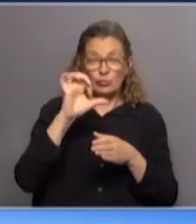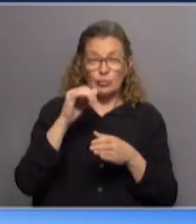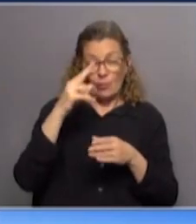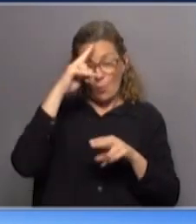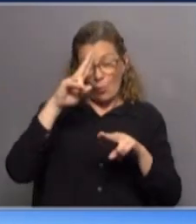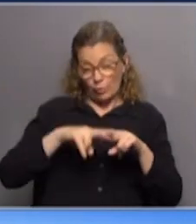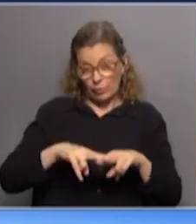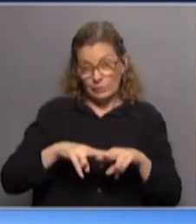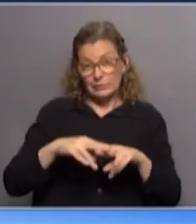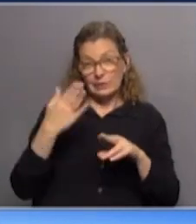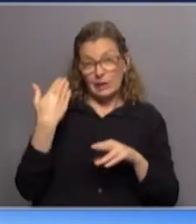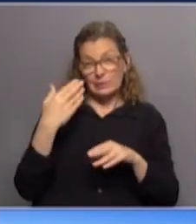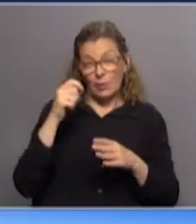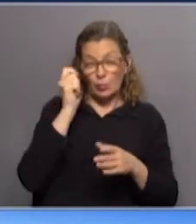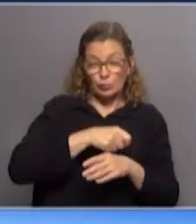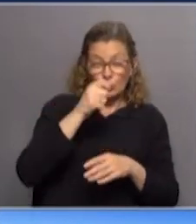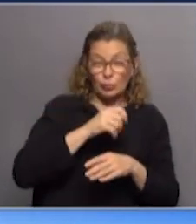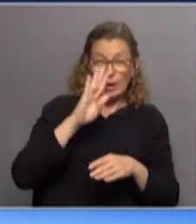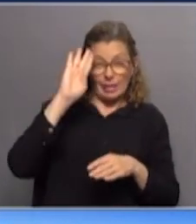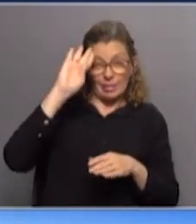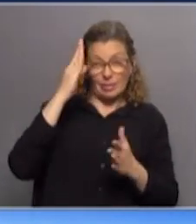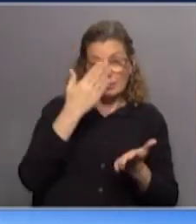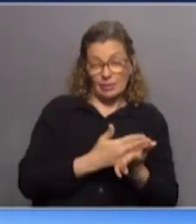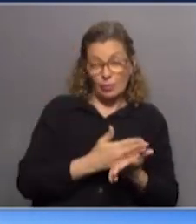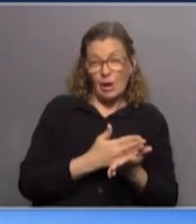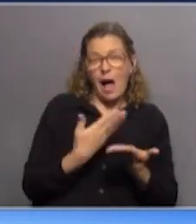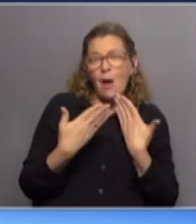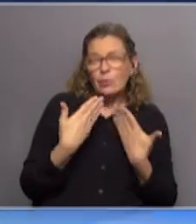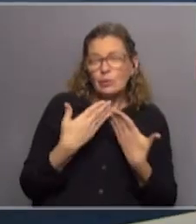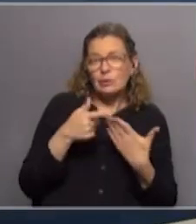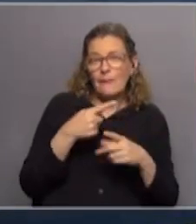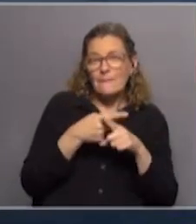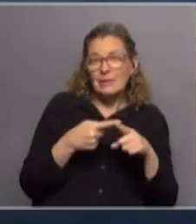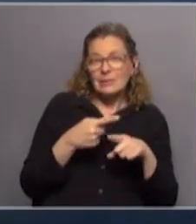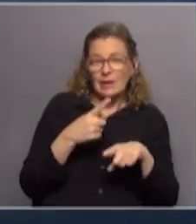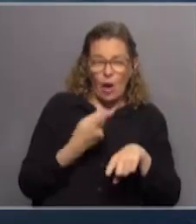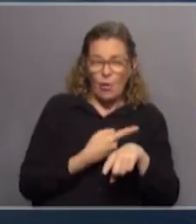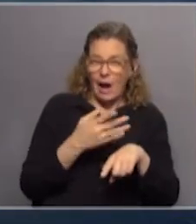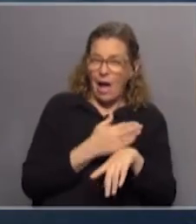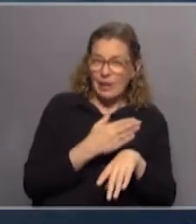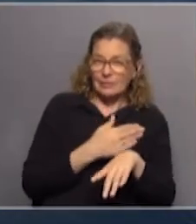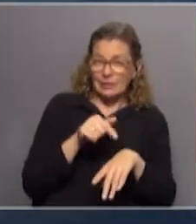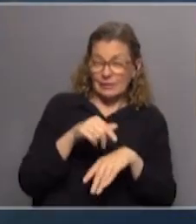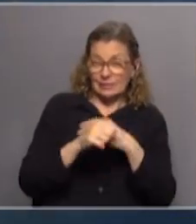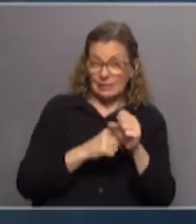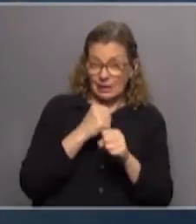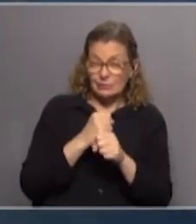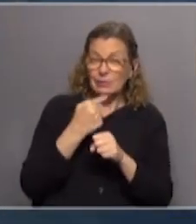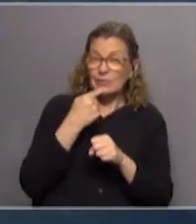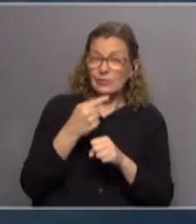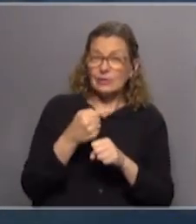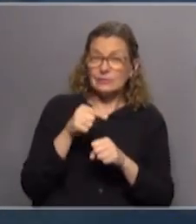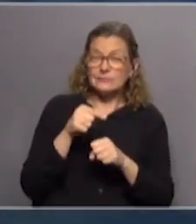condenado por torturas durante la dictadura. Él habló en la media hora previa de este año y